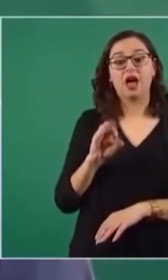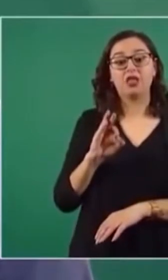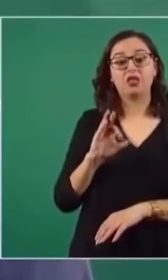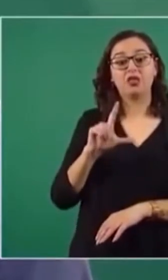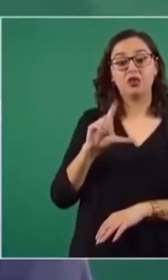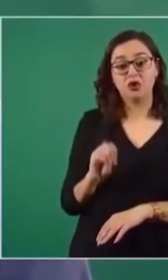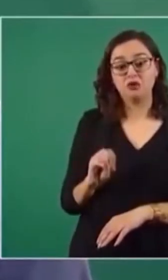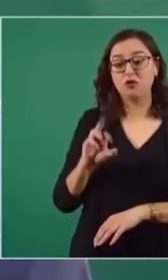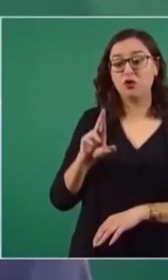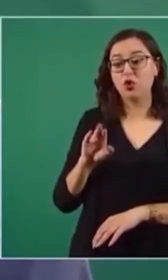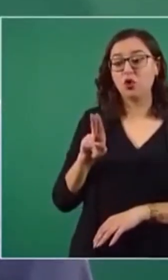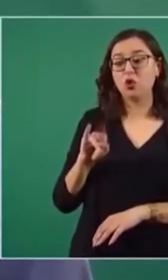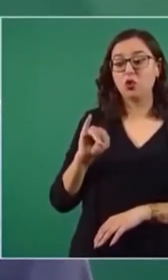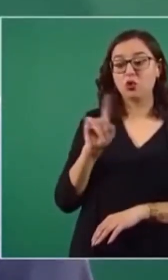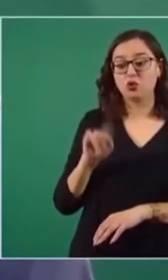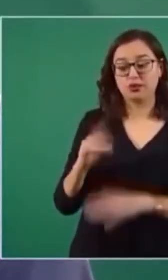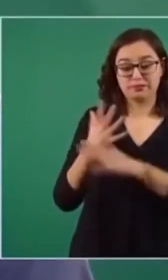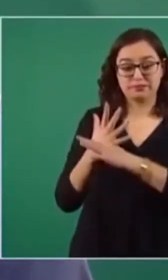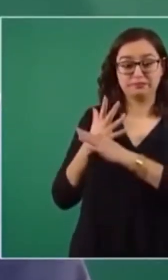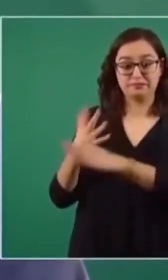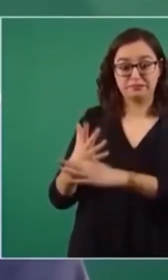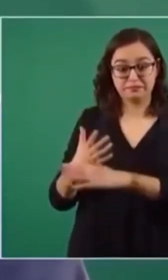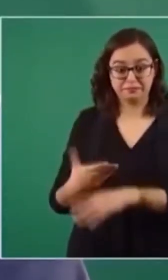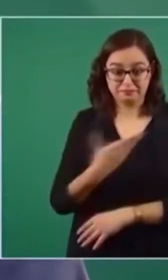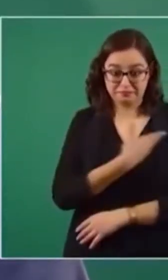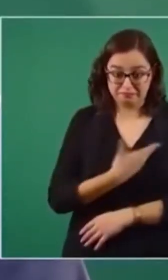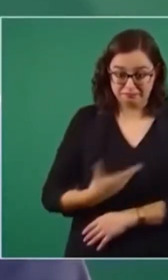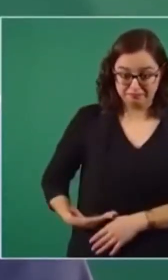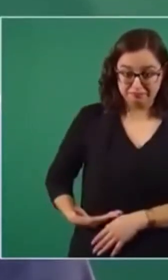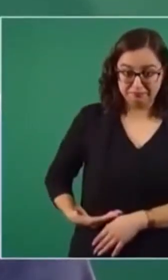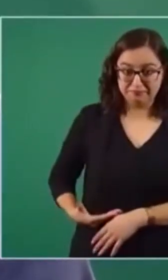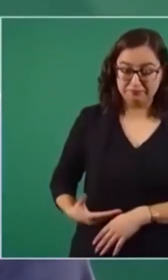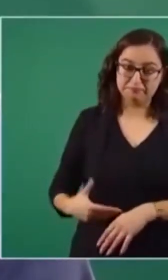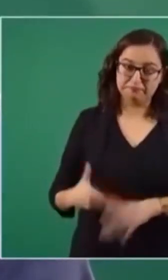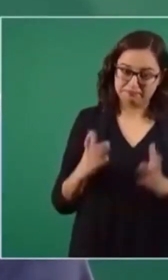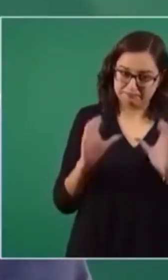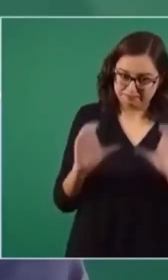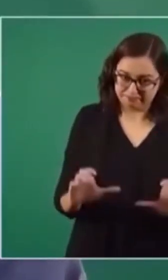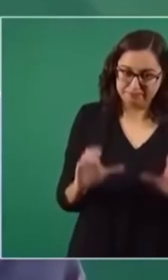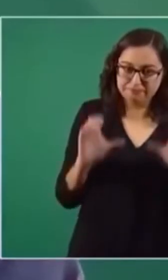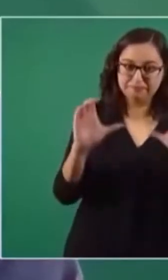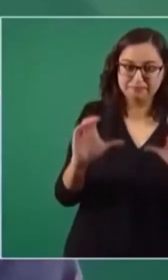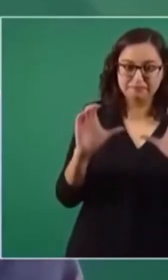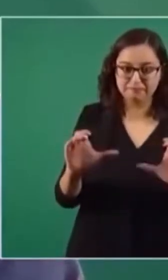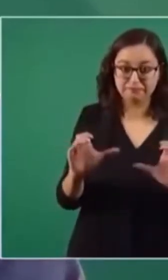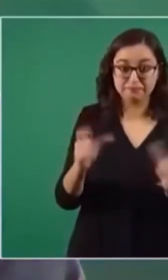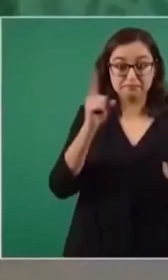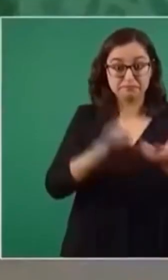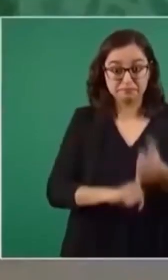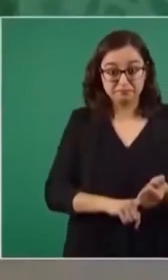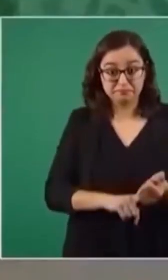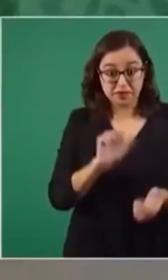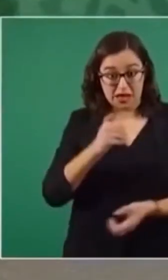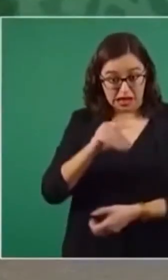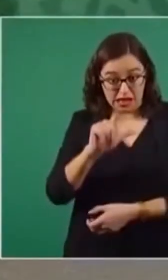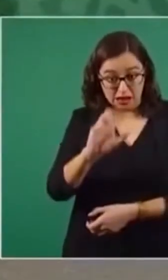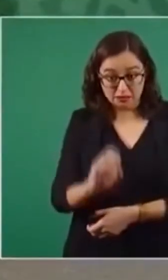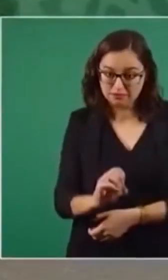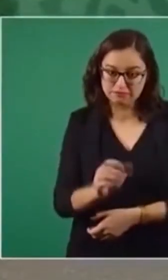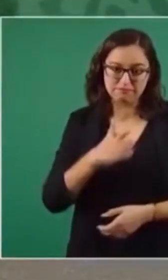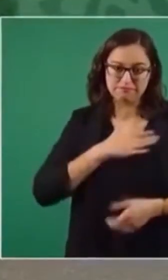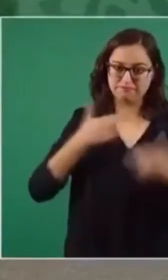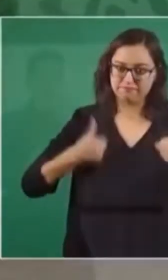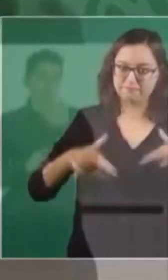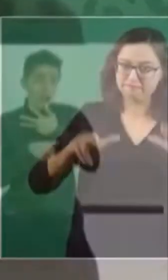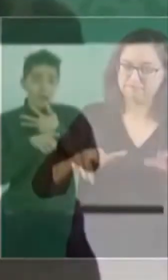la investidura presidencial. No es Andrés Manuel, es lo que representamos. Muy